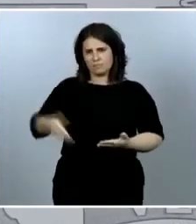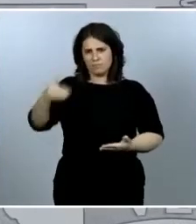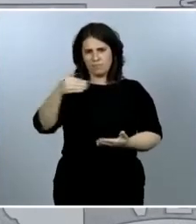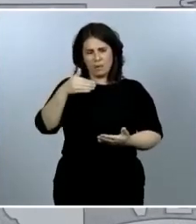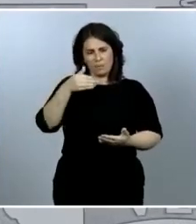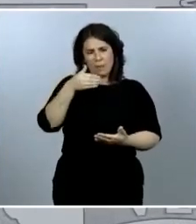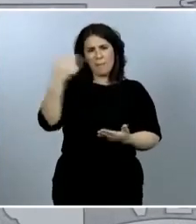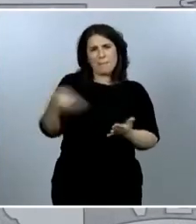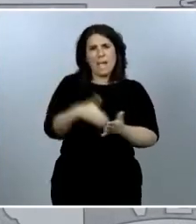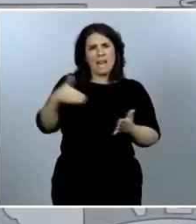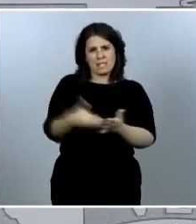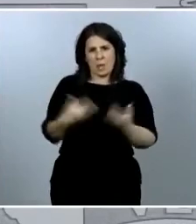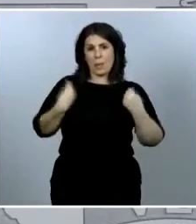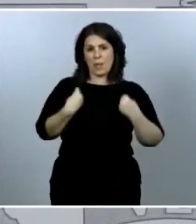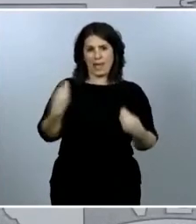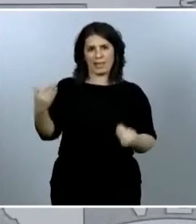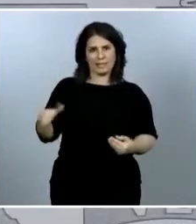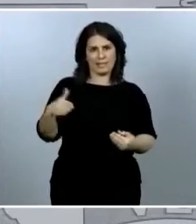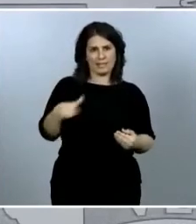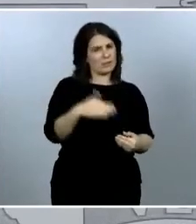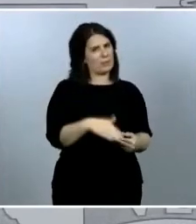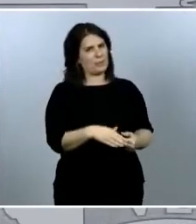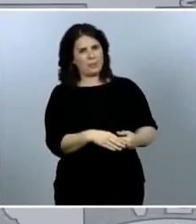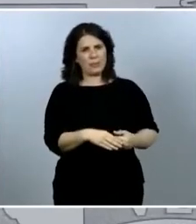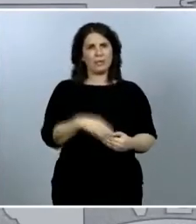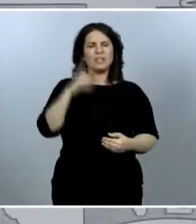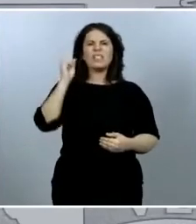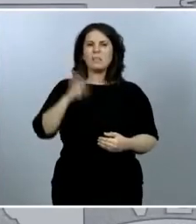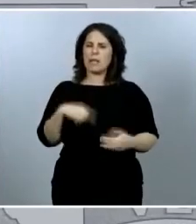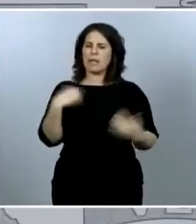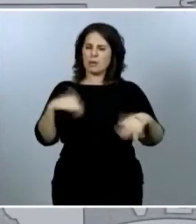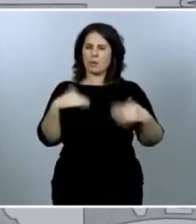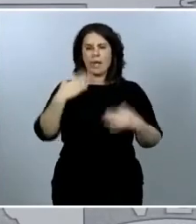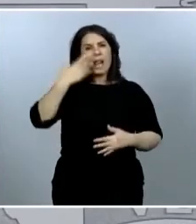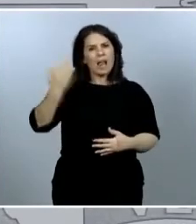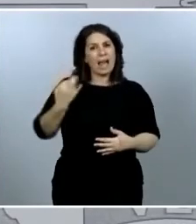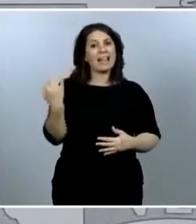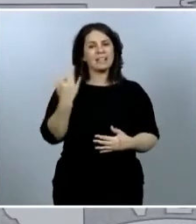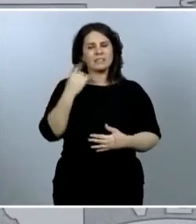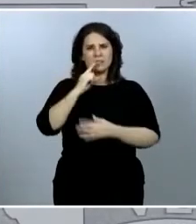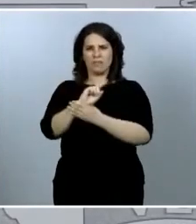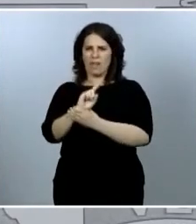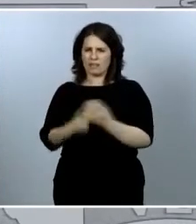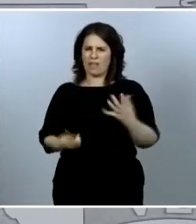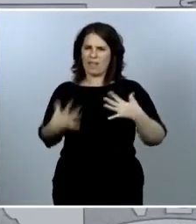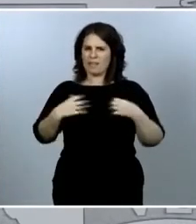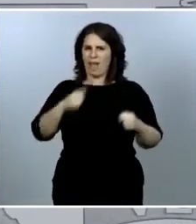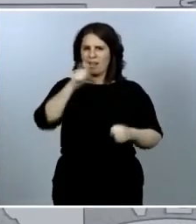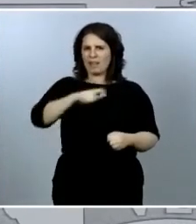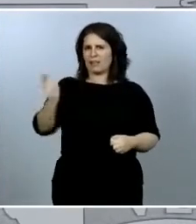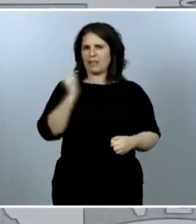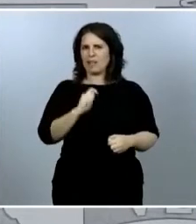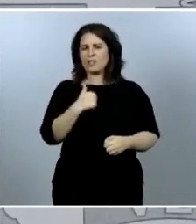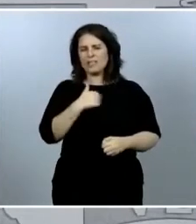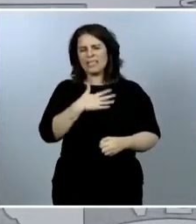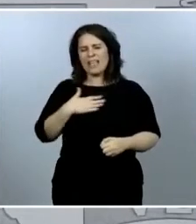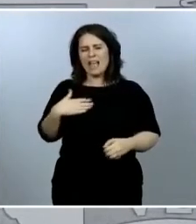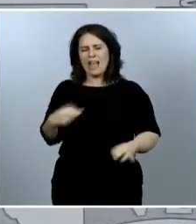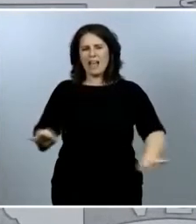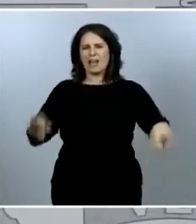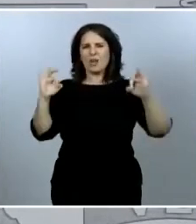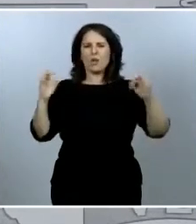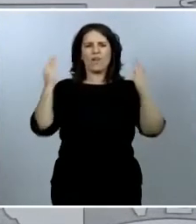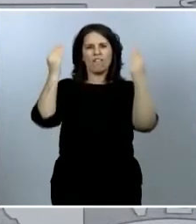ha sido muy real la fatiga de nuestros sanitarios, a quien quiero expresamente felicitar en el día de hoy por el